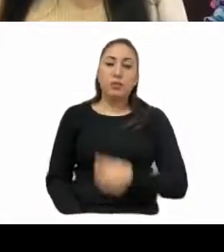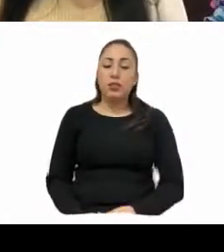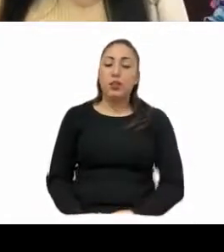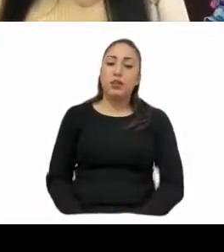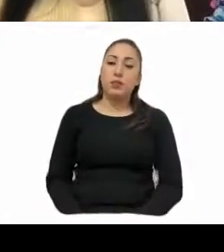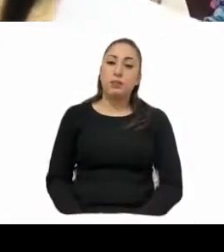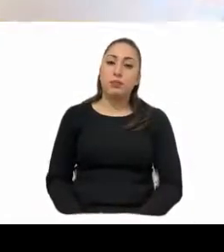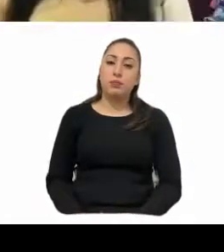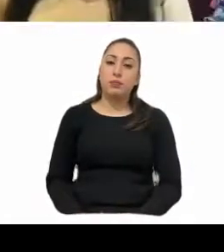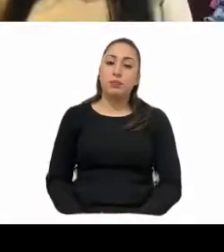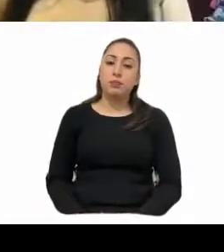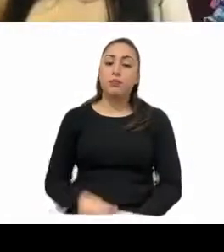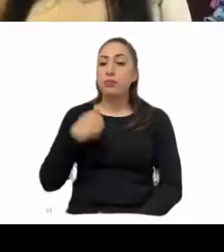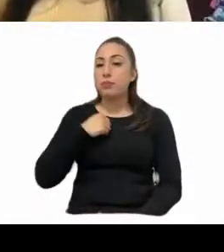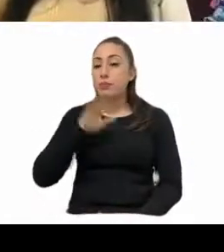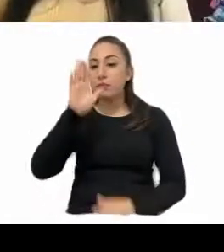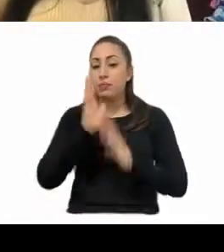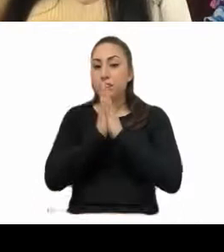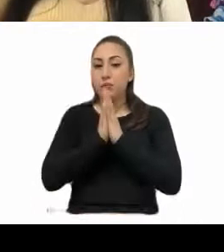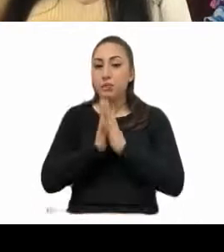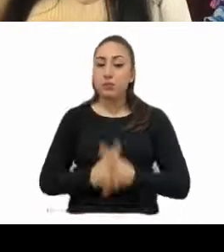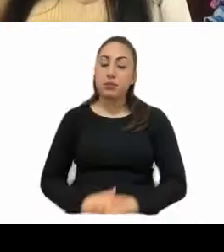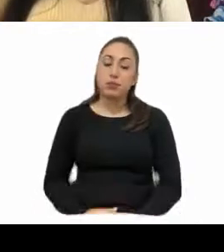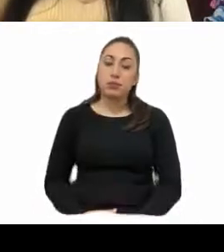Sí, yo, diputada secretaria, por favor.